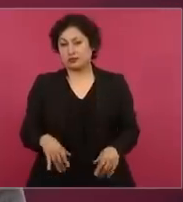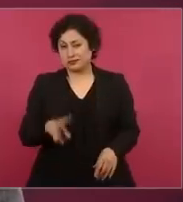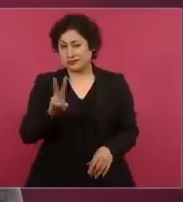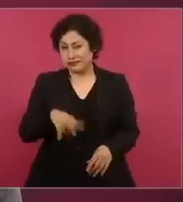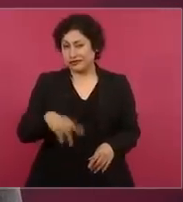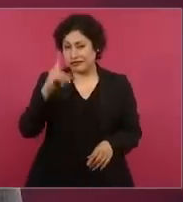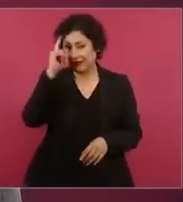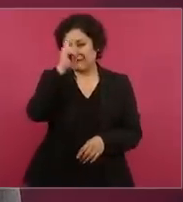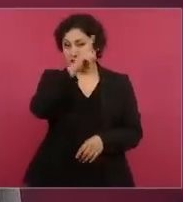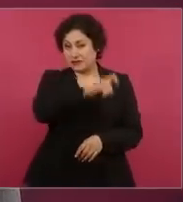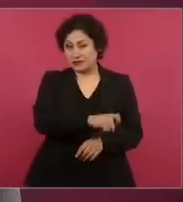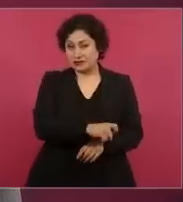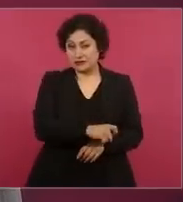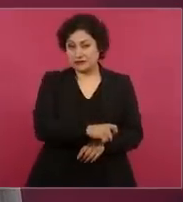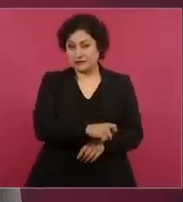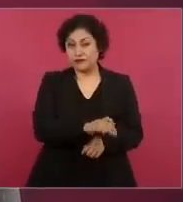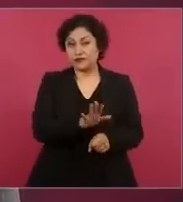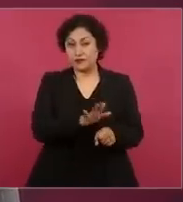respiran,